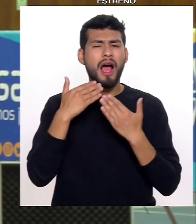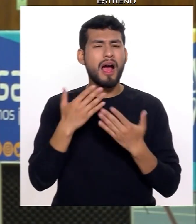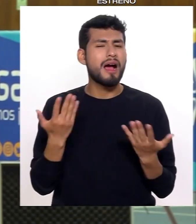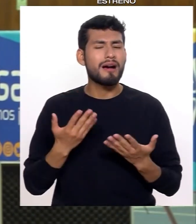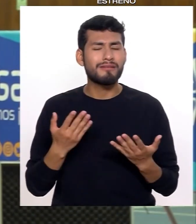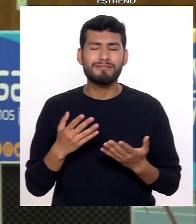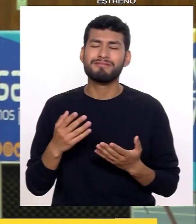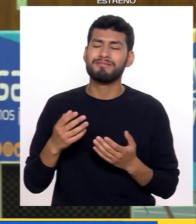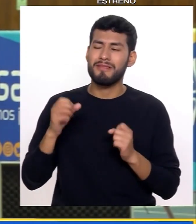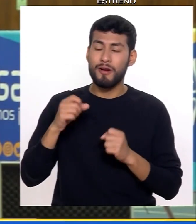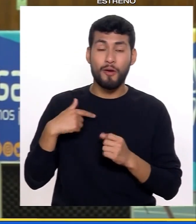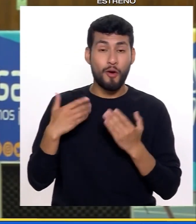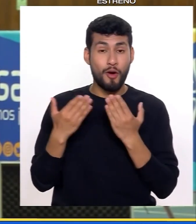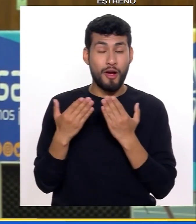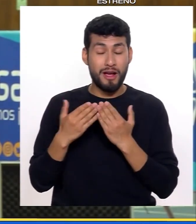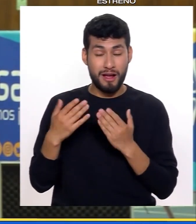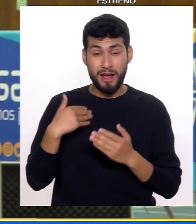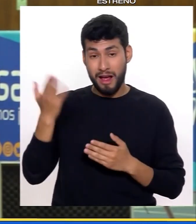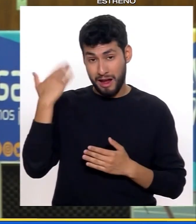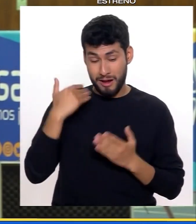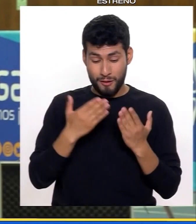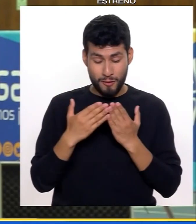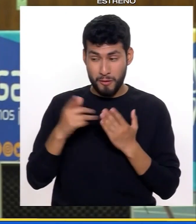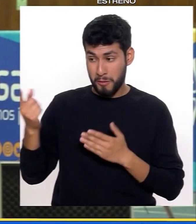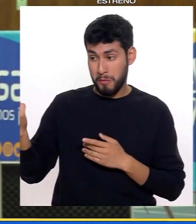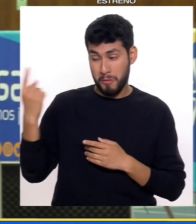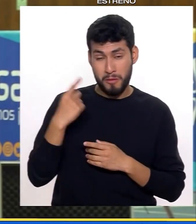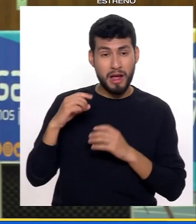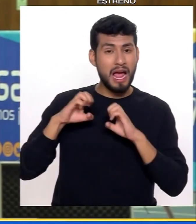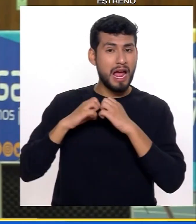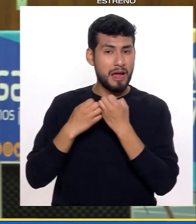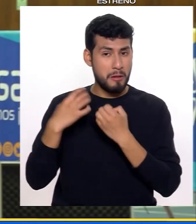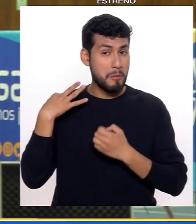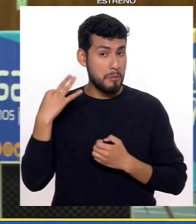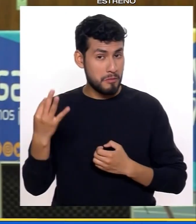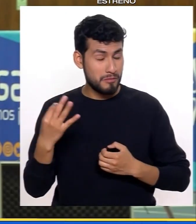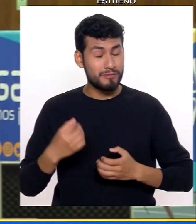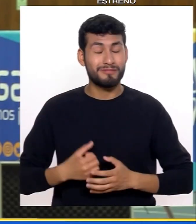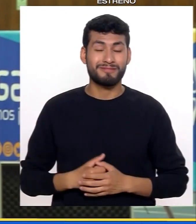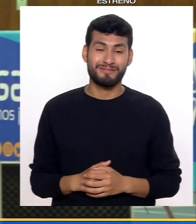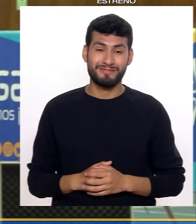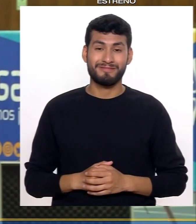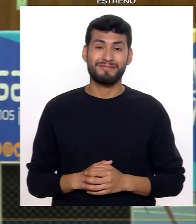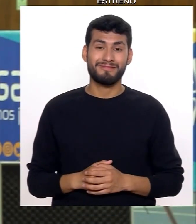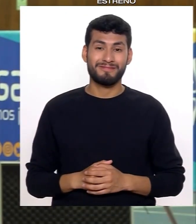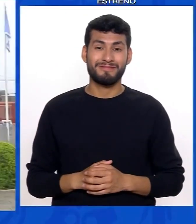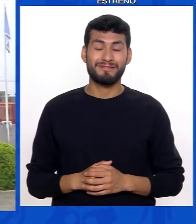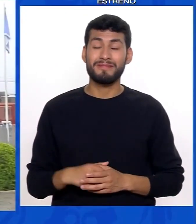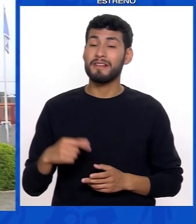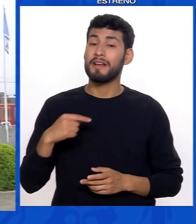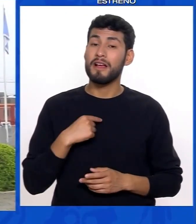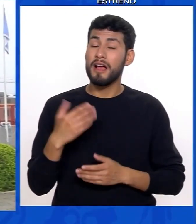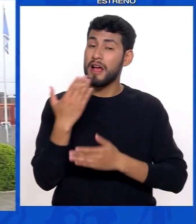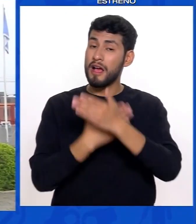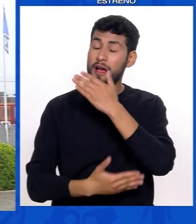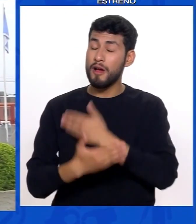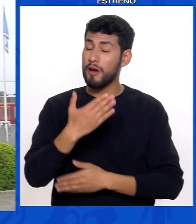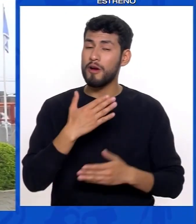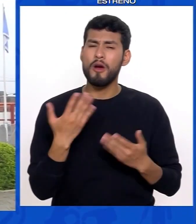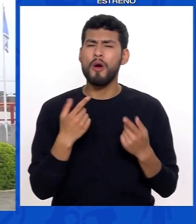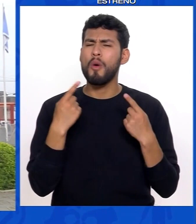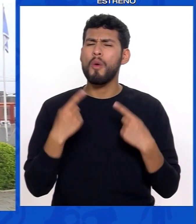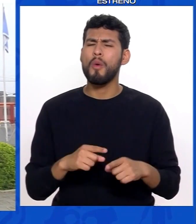gracias a que en el colegio en el que yo estaba vinieron a captarme los entrenadores de la selección. Mi